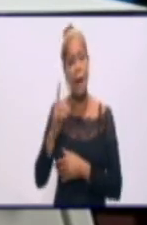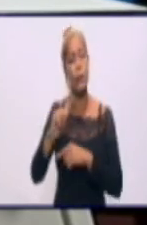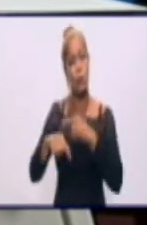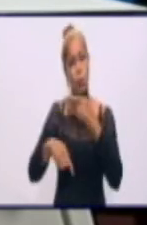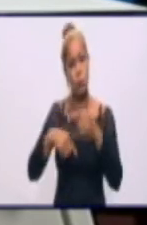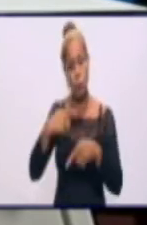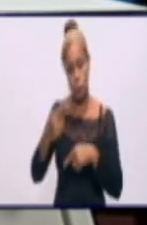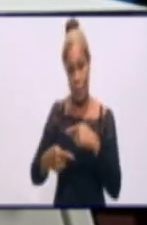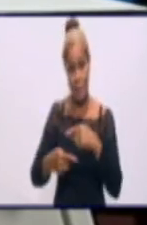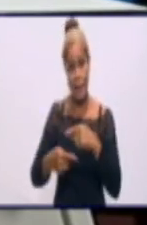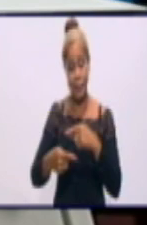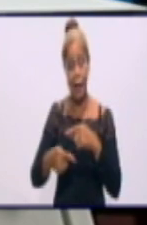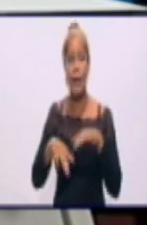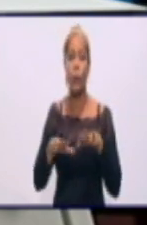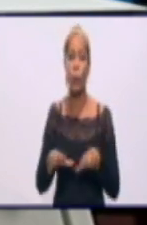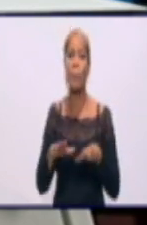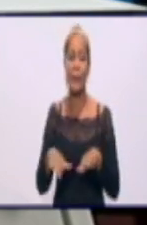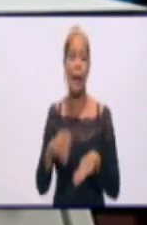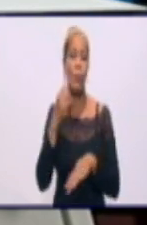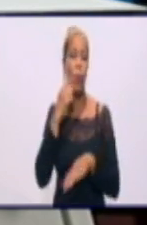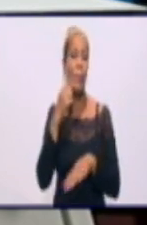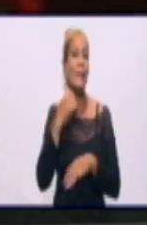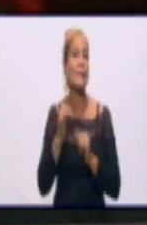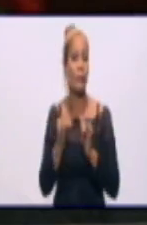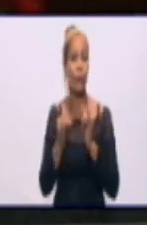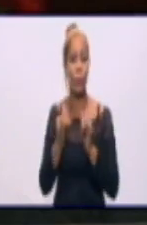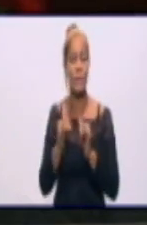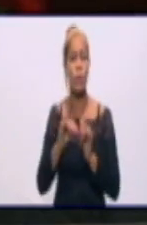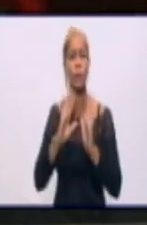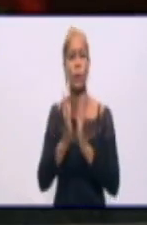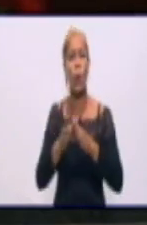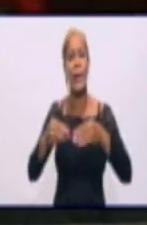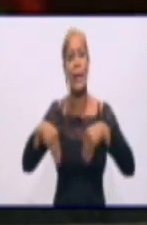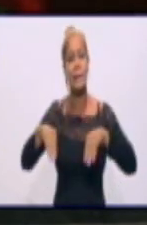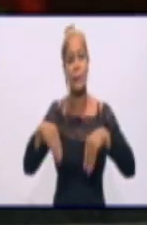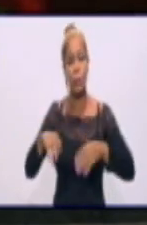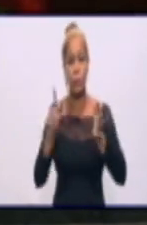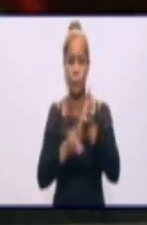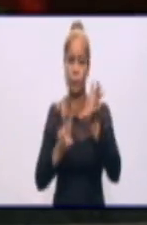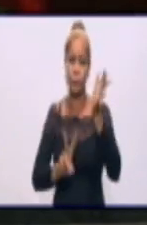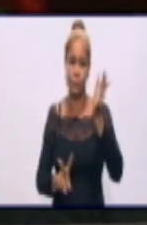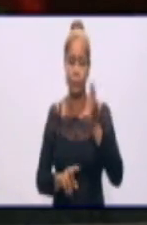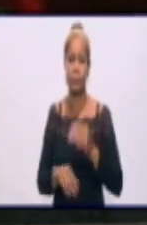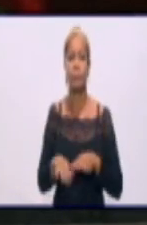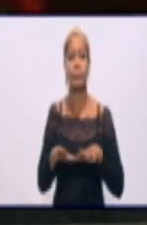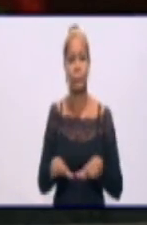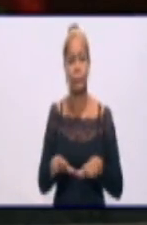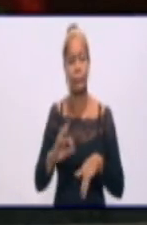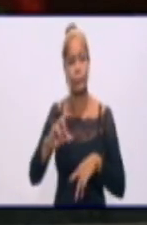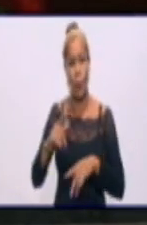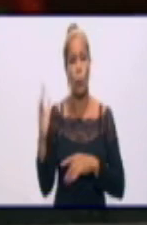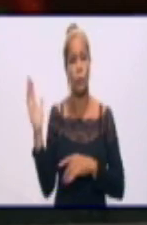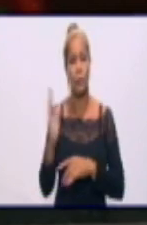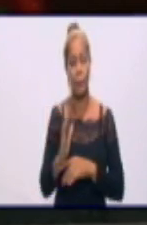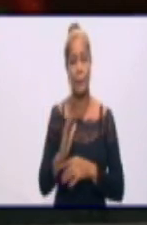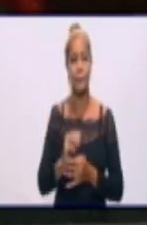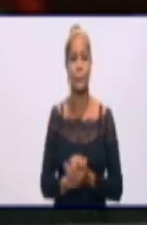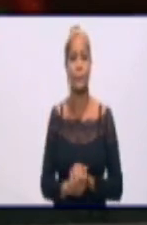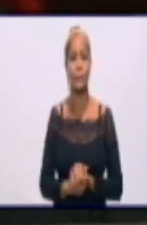esperando mañana con más detalles de la situación que pudiéramos tener mañana viernes. Hacemos una pausa en nuestro panel informativo.